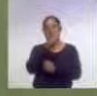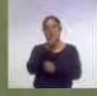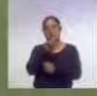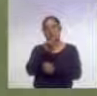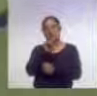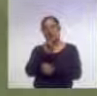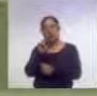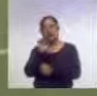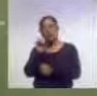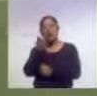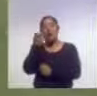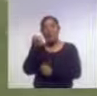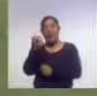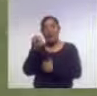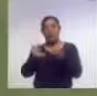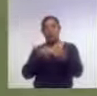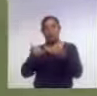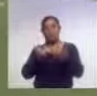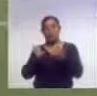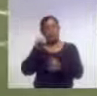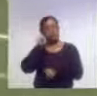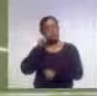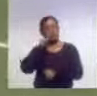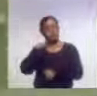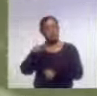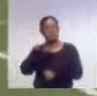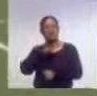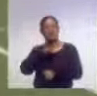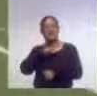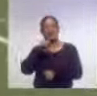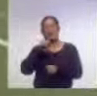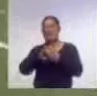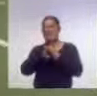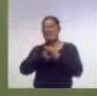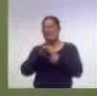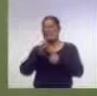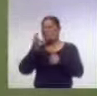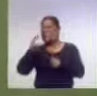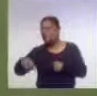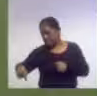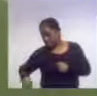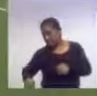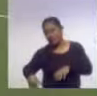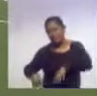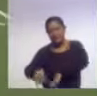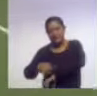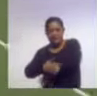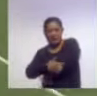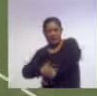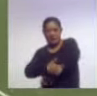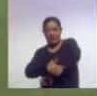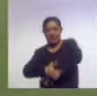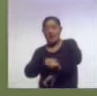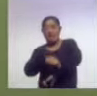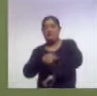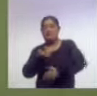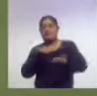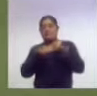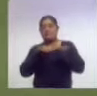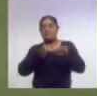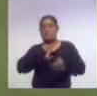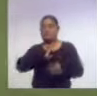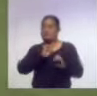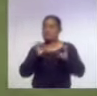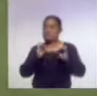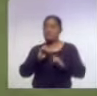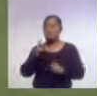embargo, pues este jugador siempre ha tenido una lesión de muslo y nuevamente lo ha dejado fuera de los entrenamientos y todo